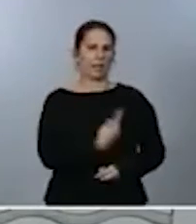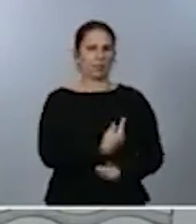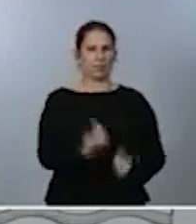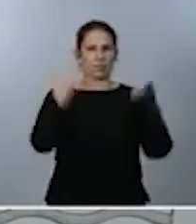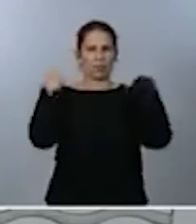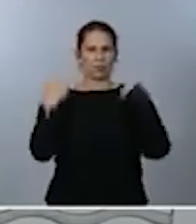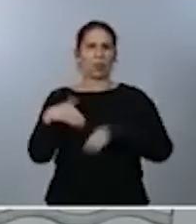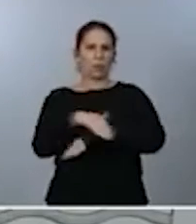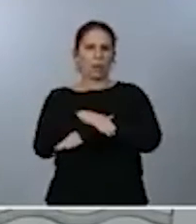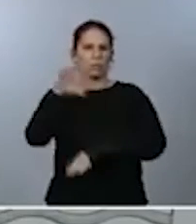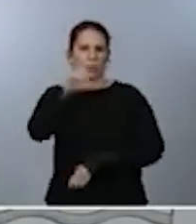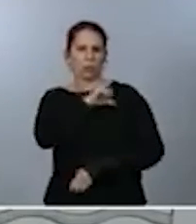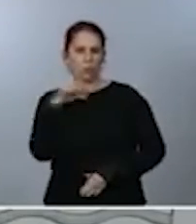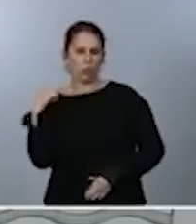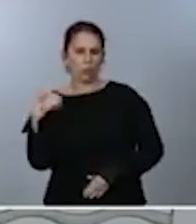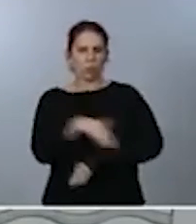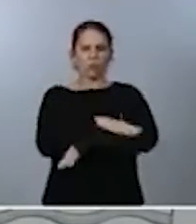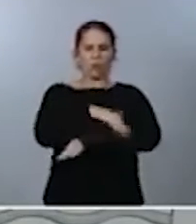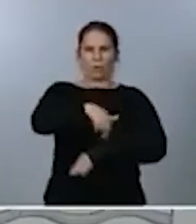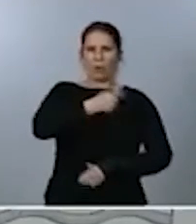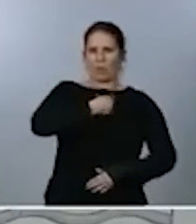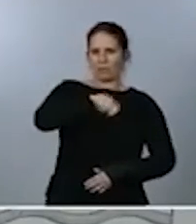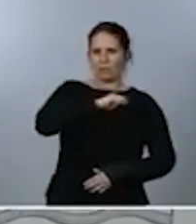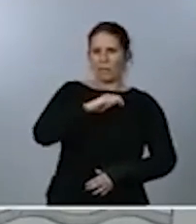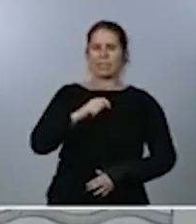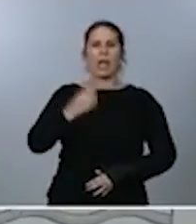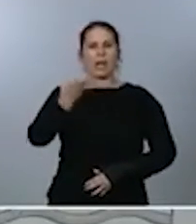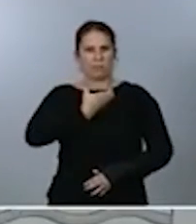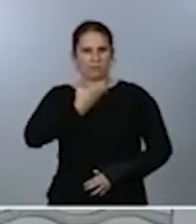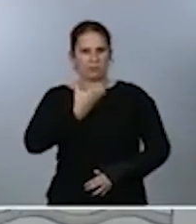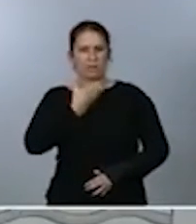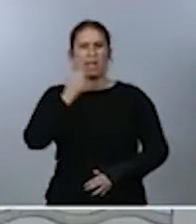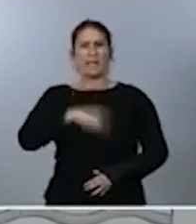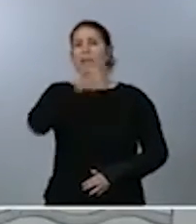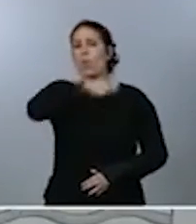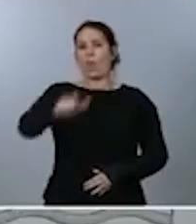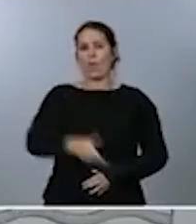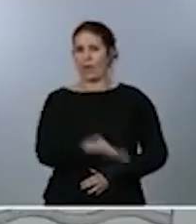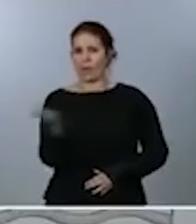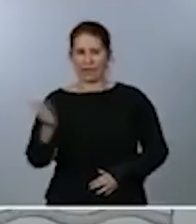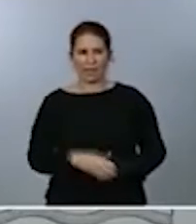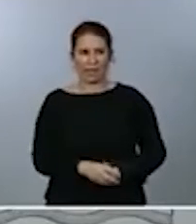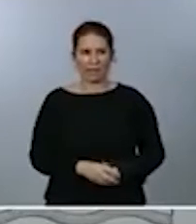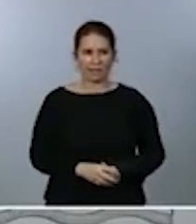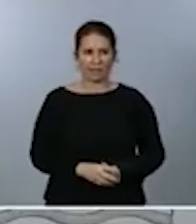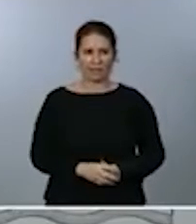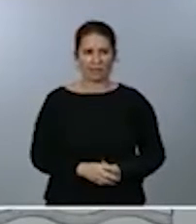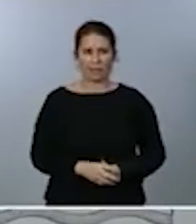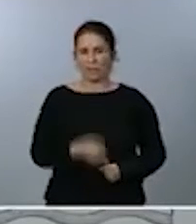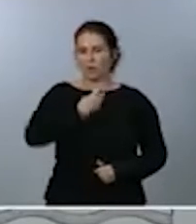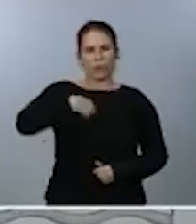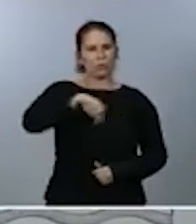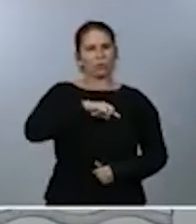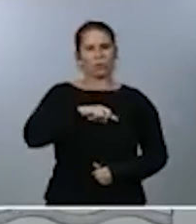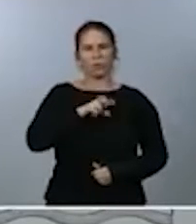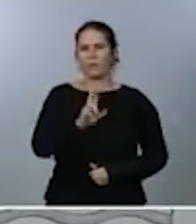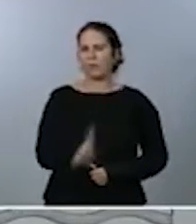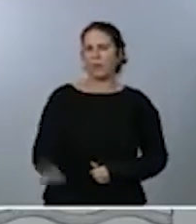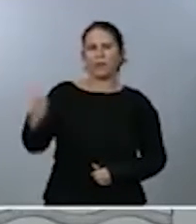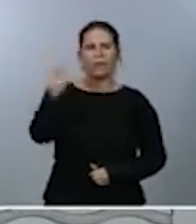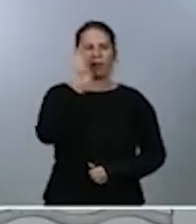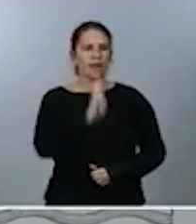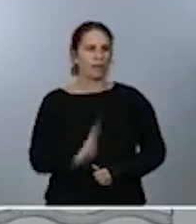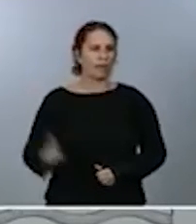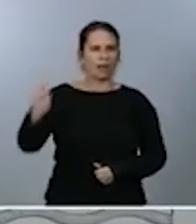el Gobierno de España, las entidades locales y el conjunto de la ciudadanía. No nos vamos a cansar de repetir, estoy convencida que el propio